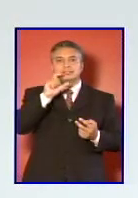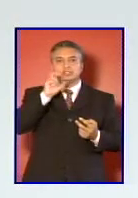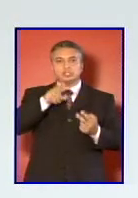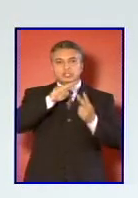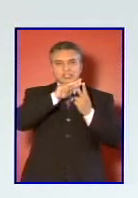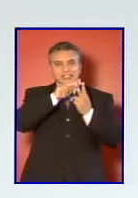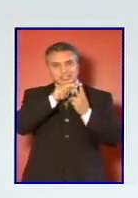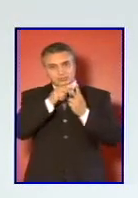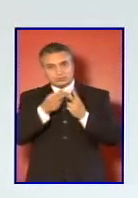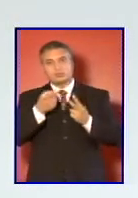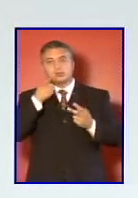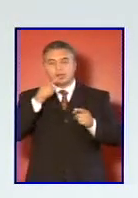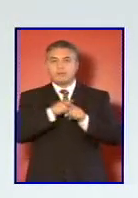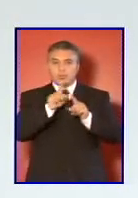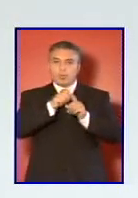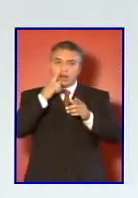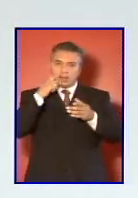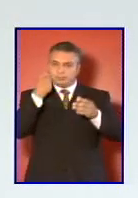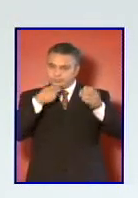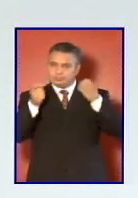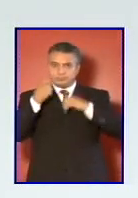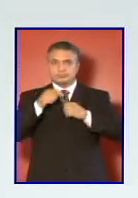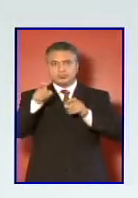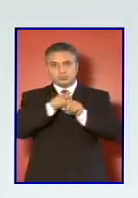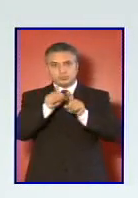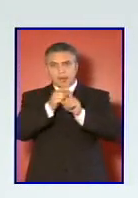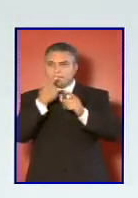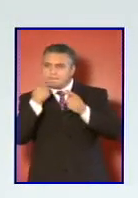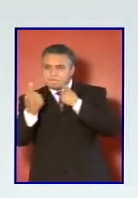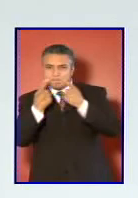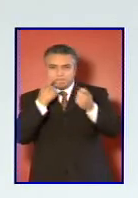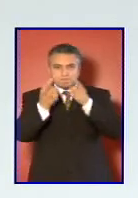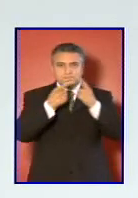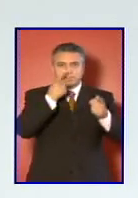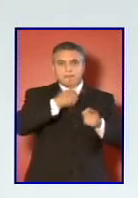hacer algunas encuestas y focus group con personal